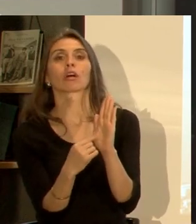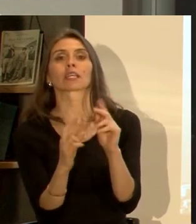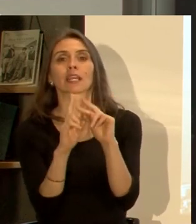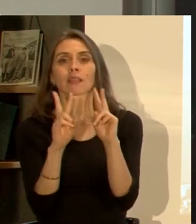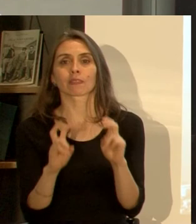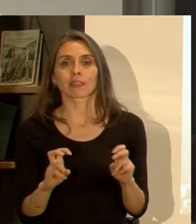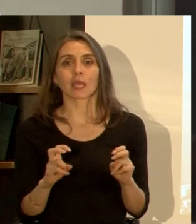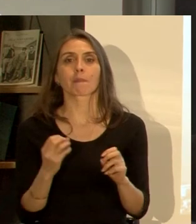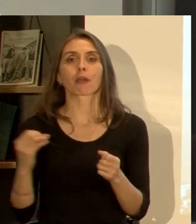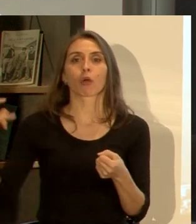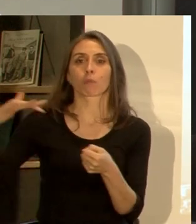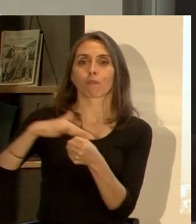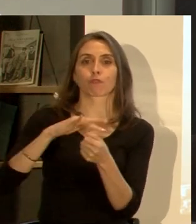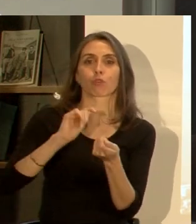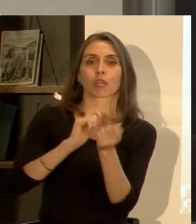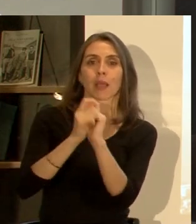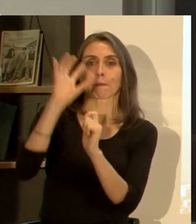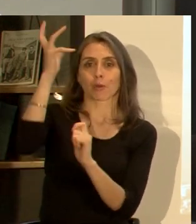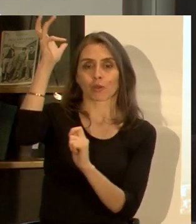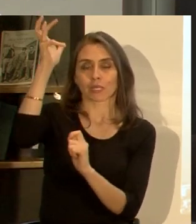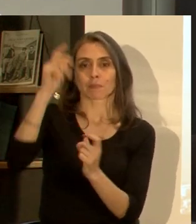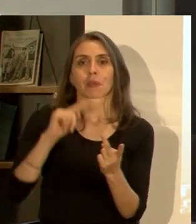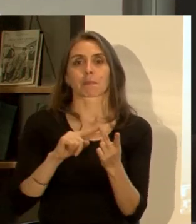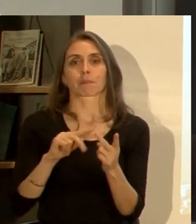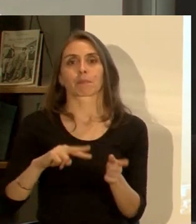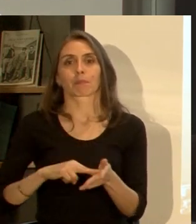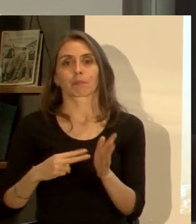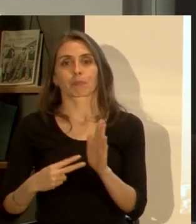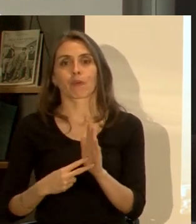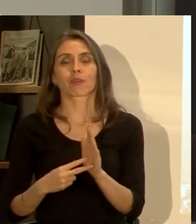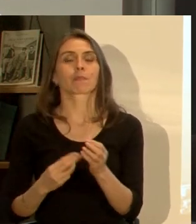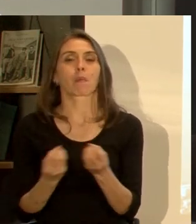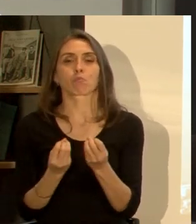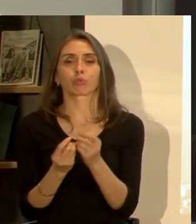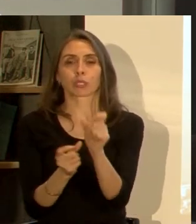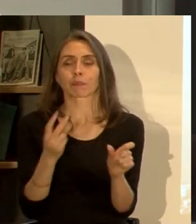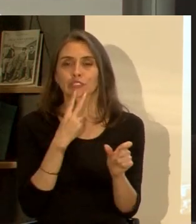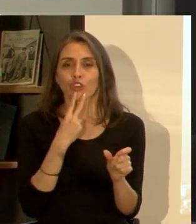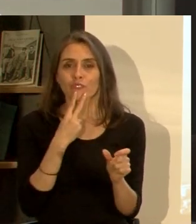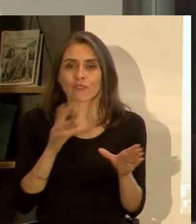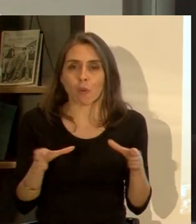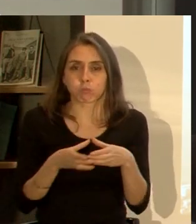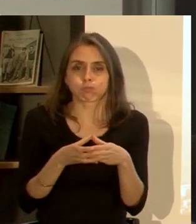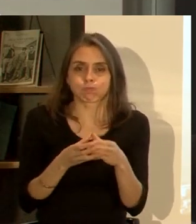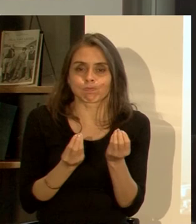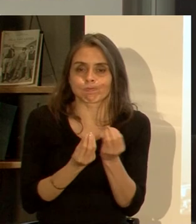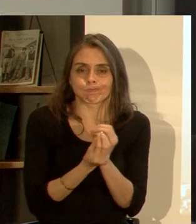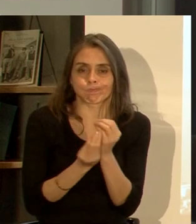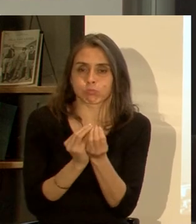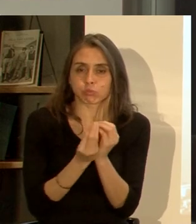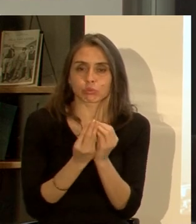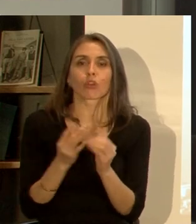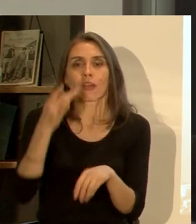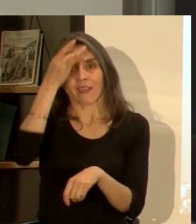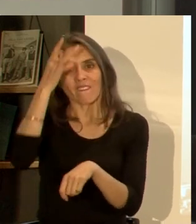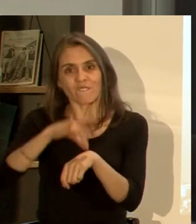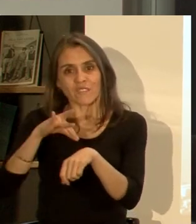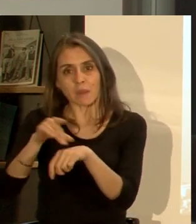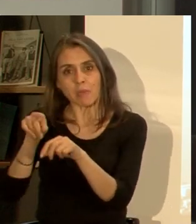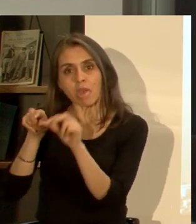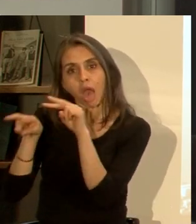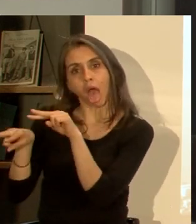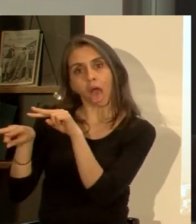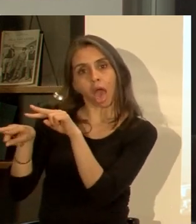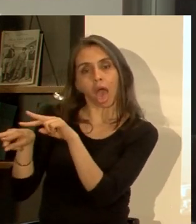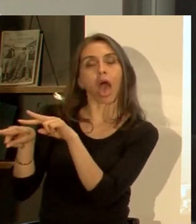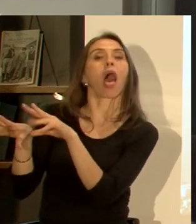temas de los efectos en el cambio climático da cuenta de los problemas de los asentamientos humanos de las enfermedades desde las enfermedades uno puede de alguna